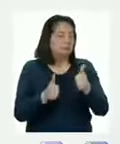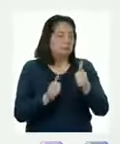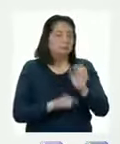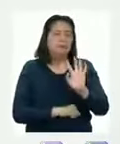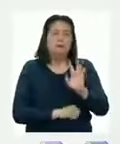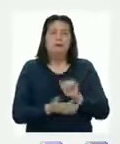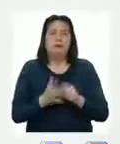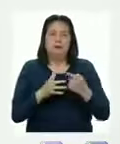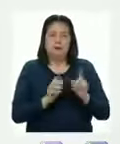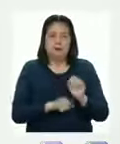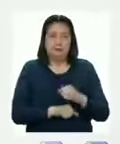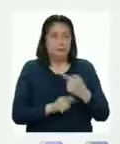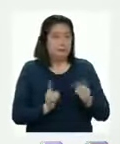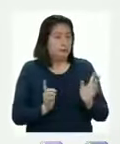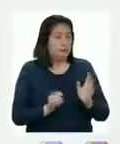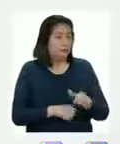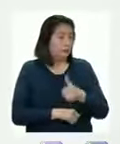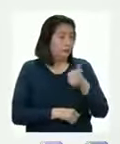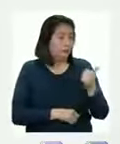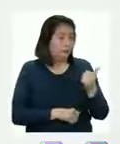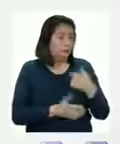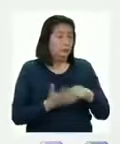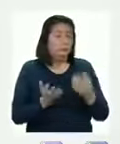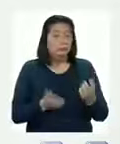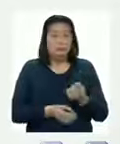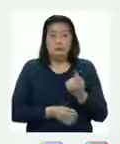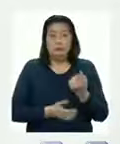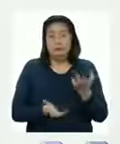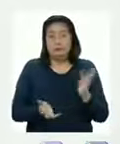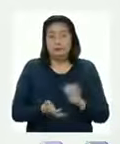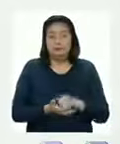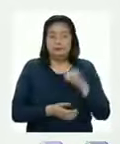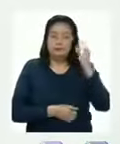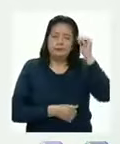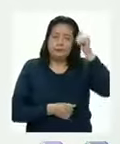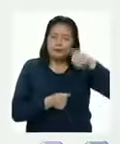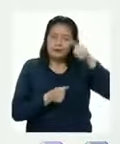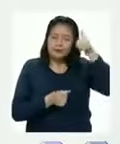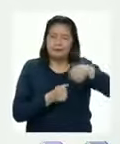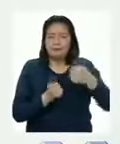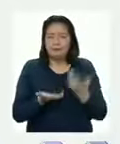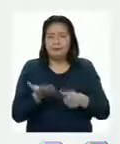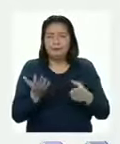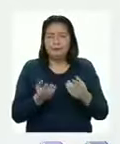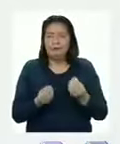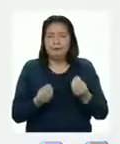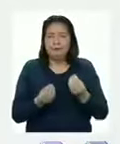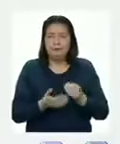Y eso está muy bien al inicio Pero otra opción es simplemente recordar los movimientos